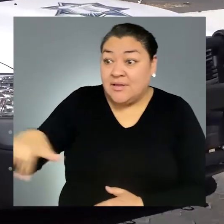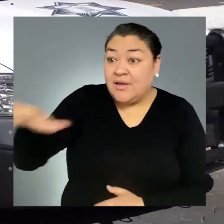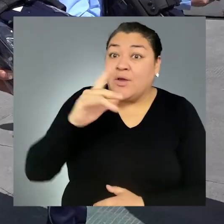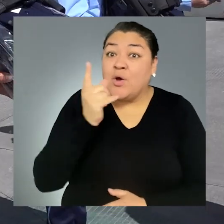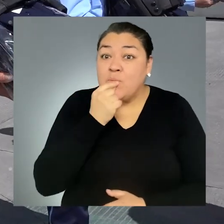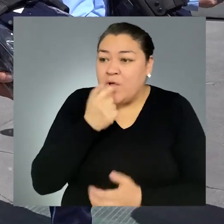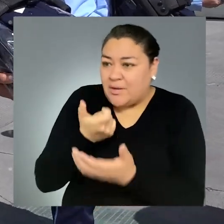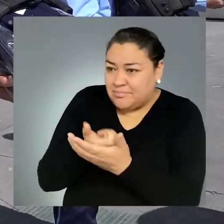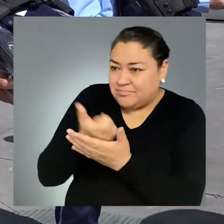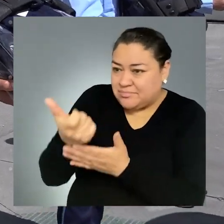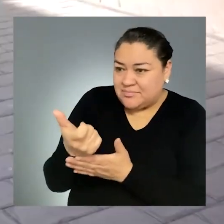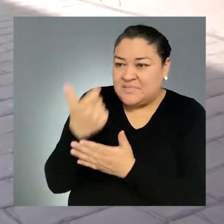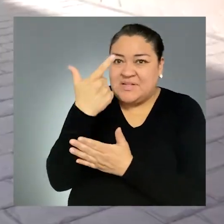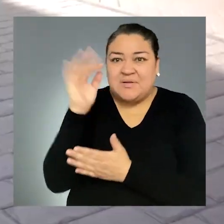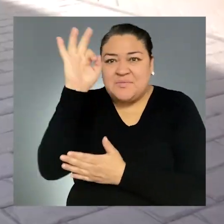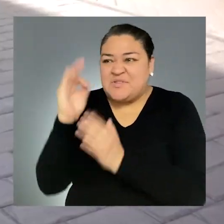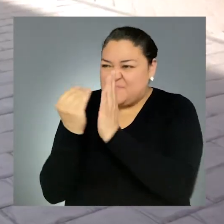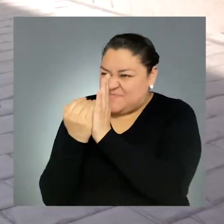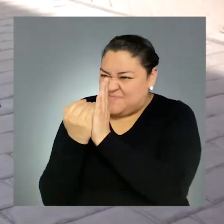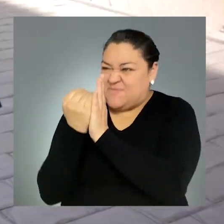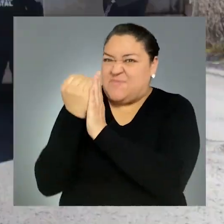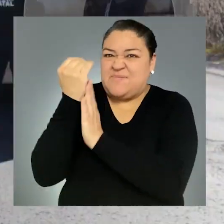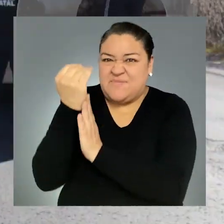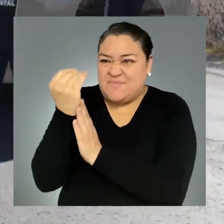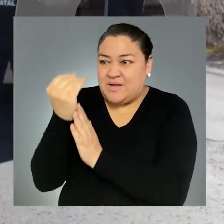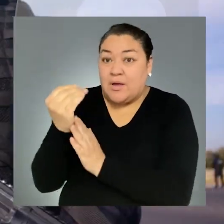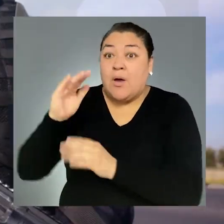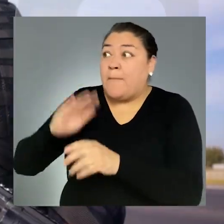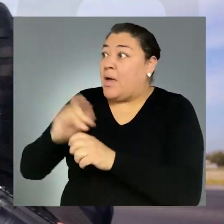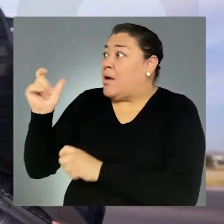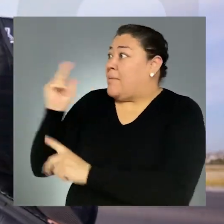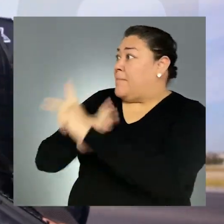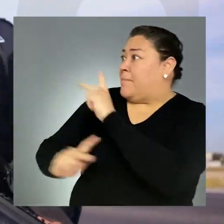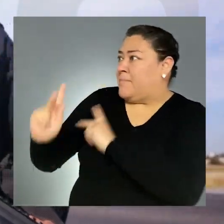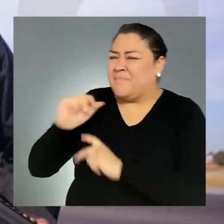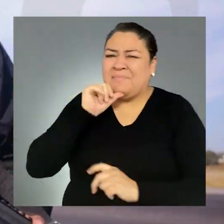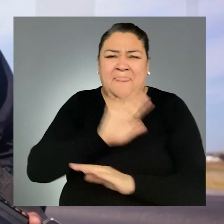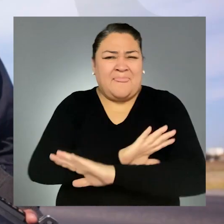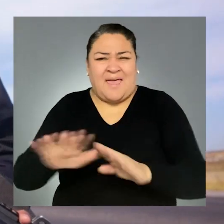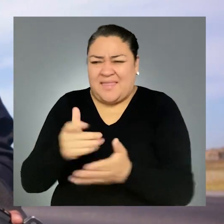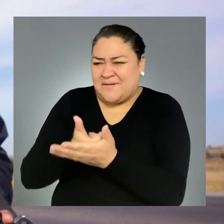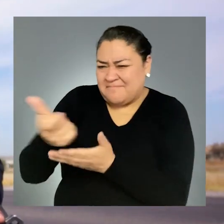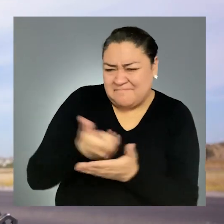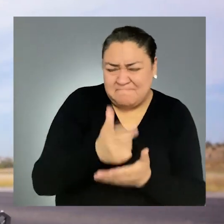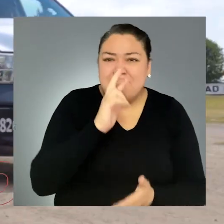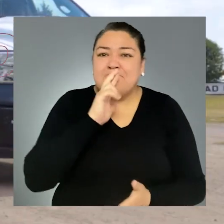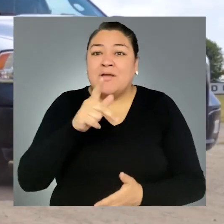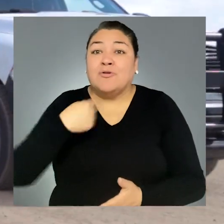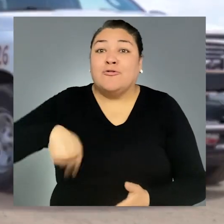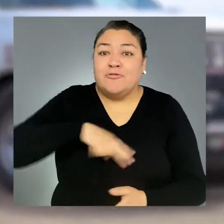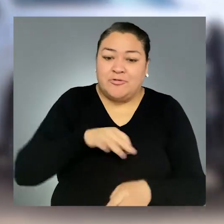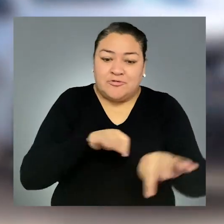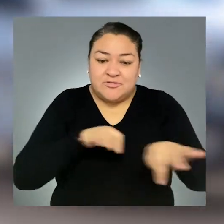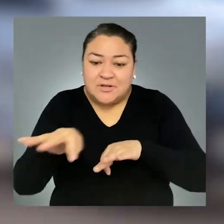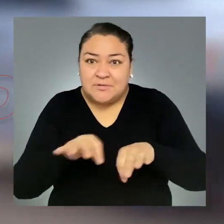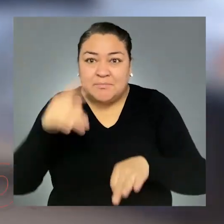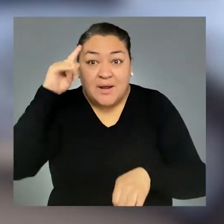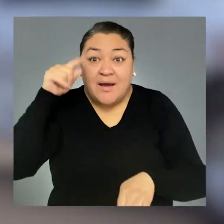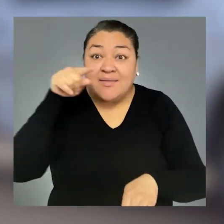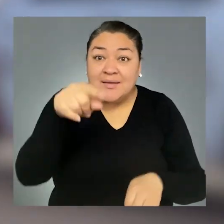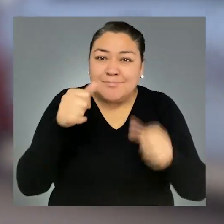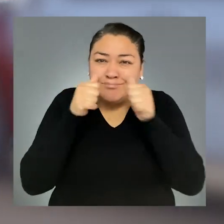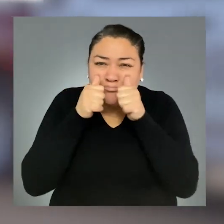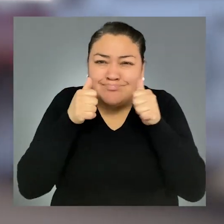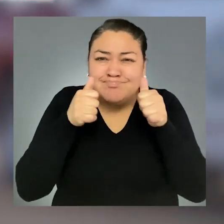operativos de la Policía Estatal. Y todo esto sin contratar ni un peso de deuda. Trabajamos para hacer